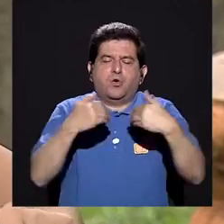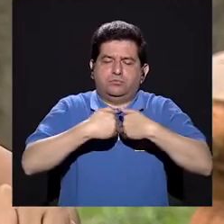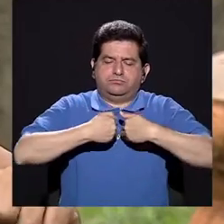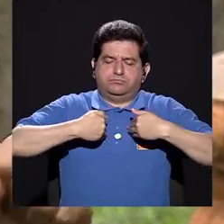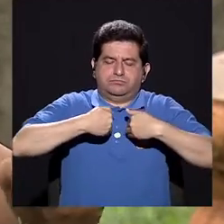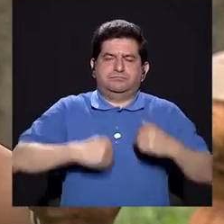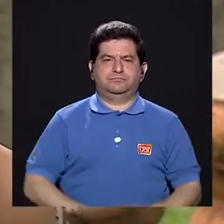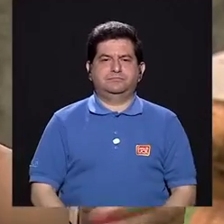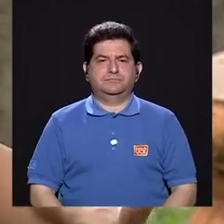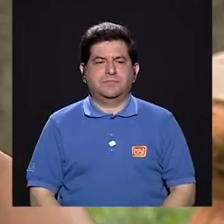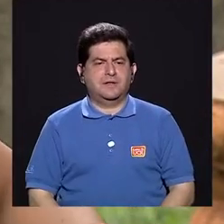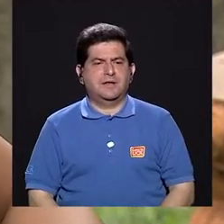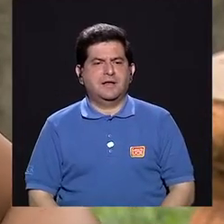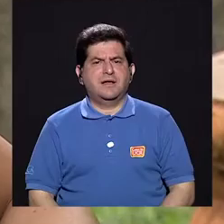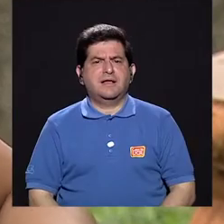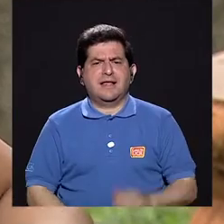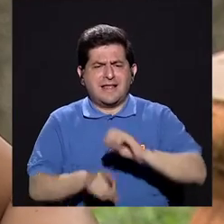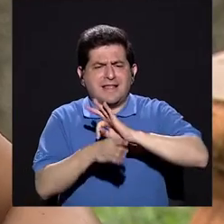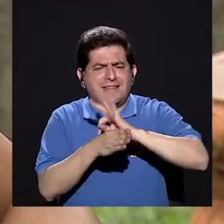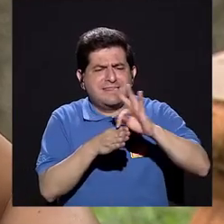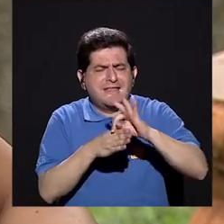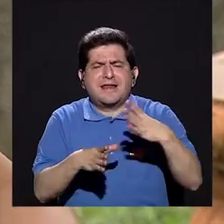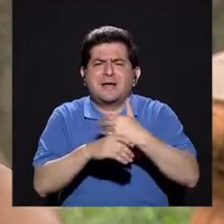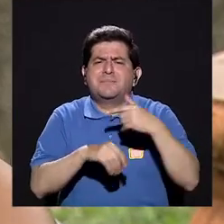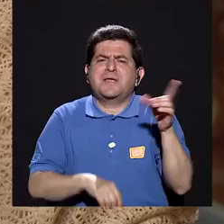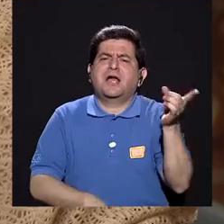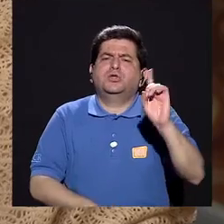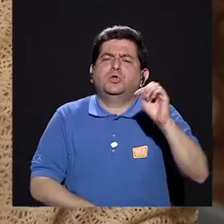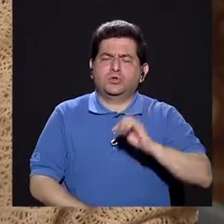bueno, Gretel, ¿dónde es que se llevan a cabo las terapias?